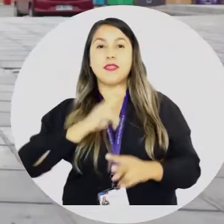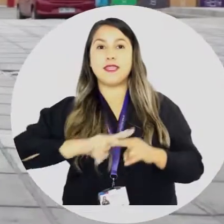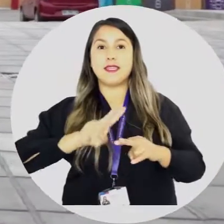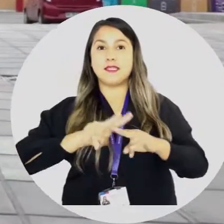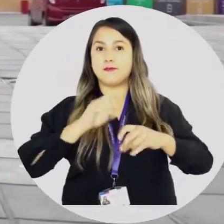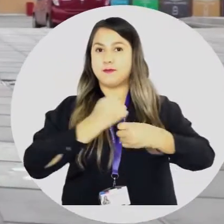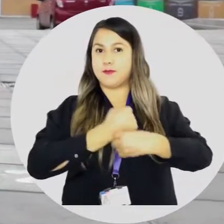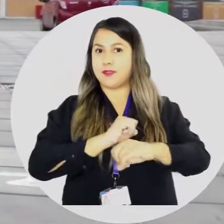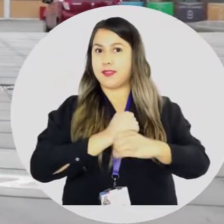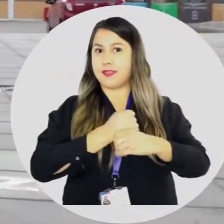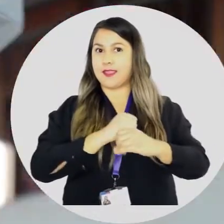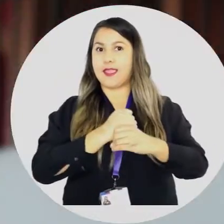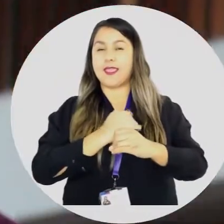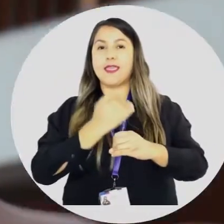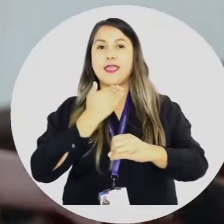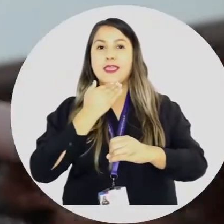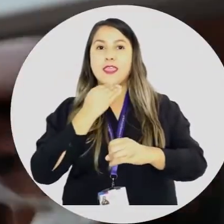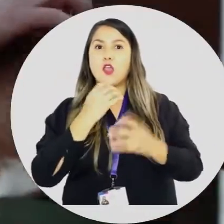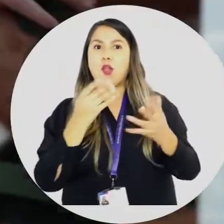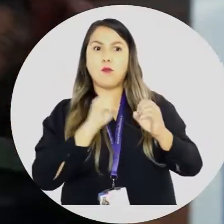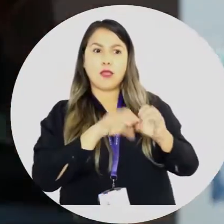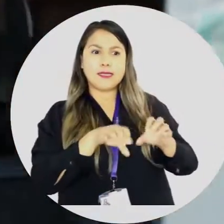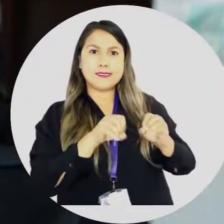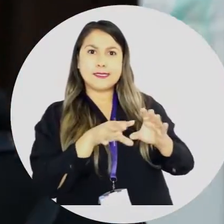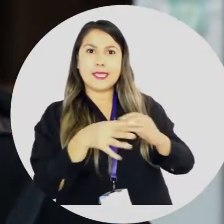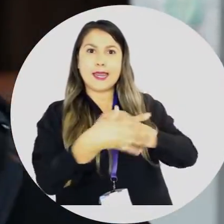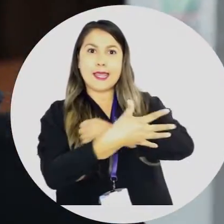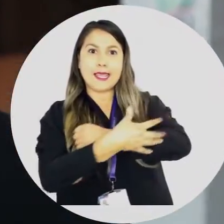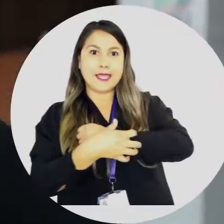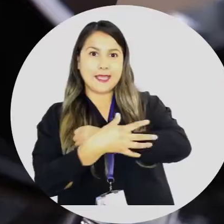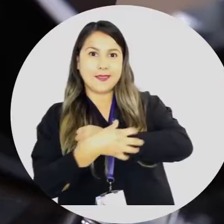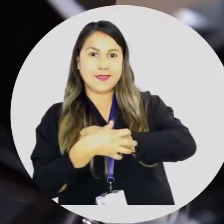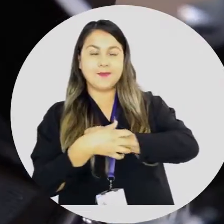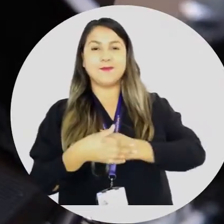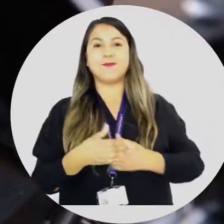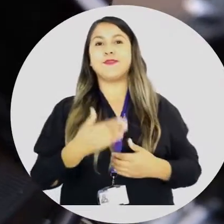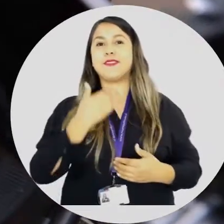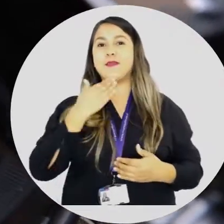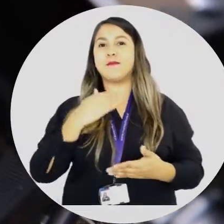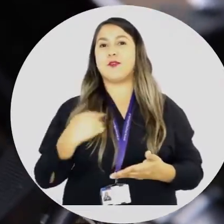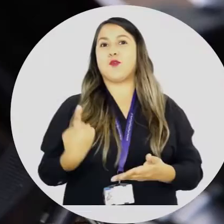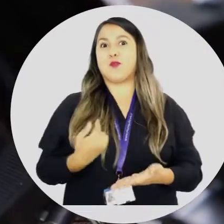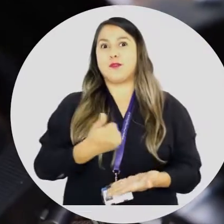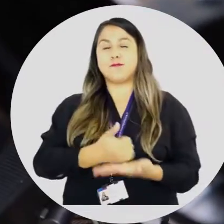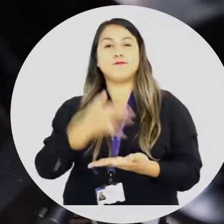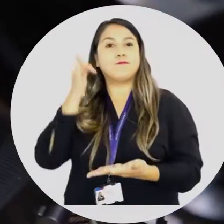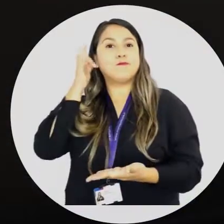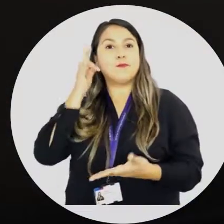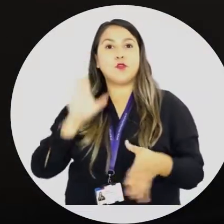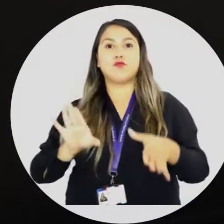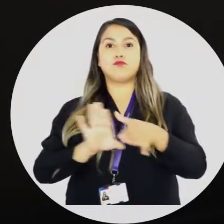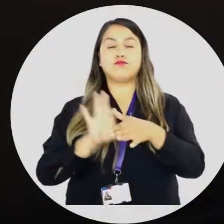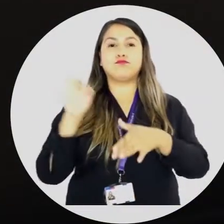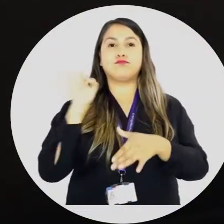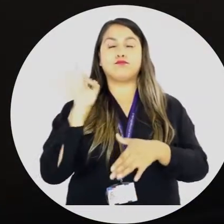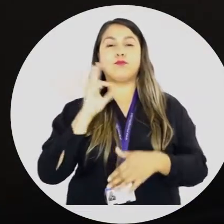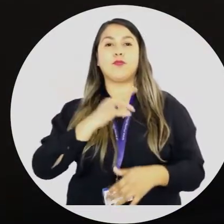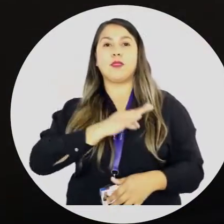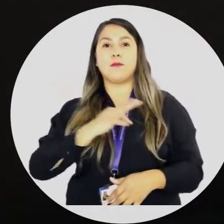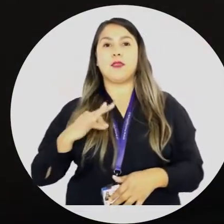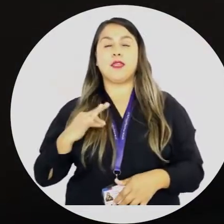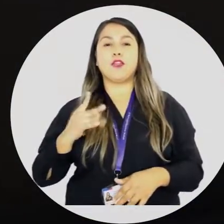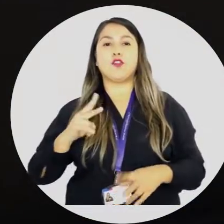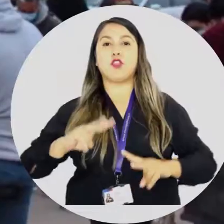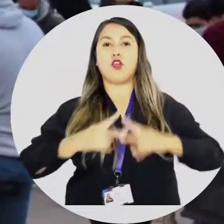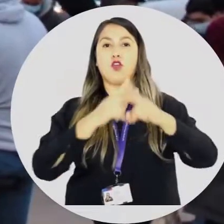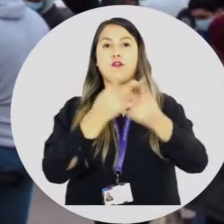impartimos un taller de adiestramiento canino. Además, nuestra alcaldesa se reunió con el ministro de Obras Públicas, Alfredo